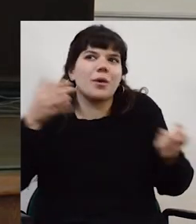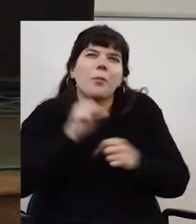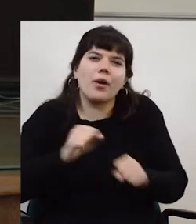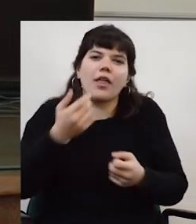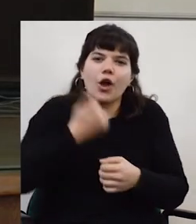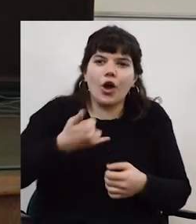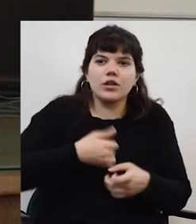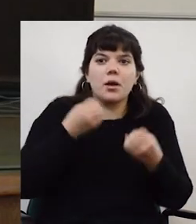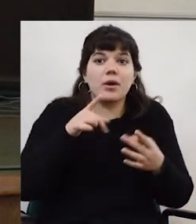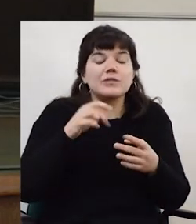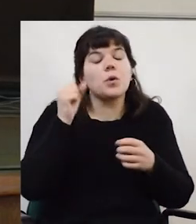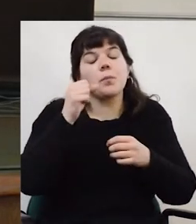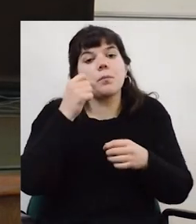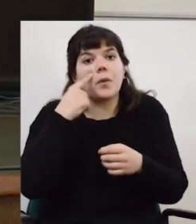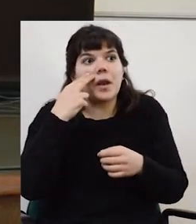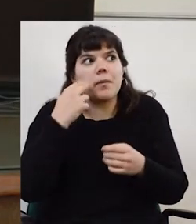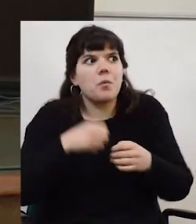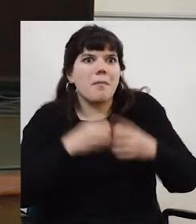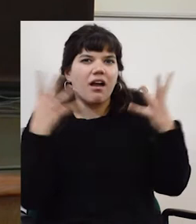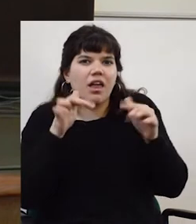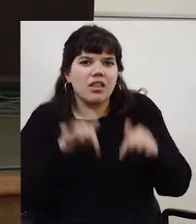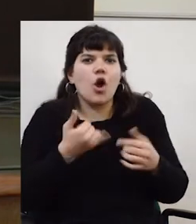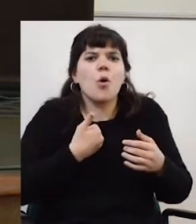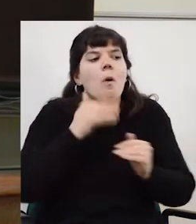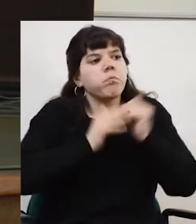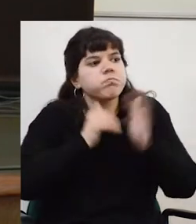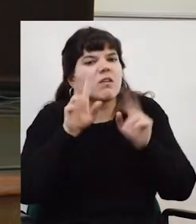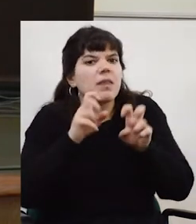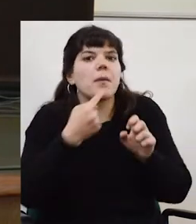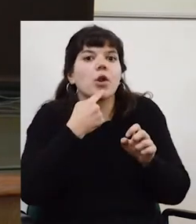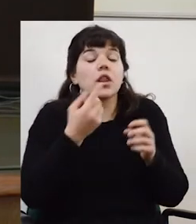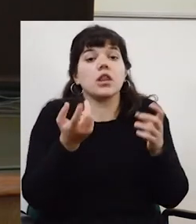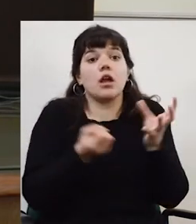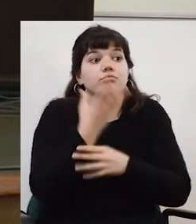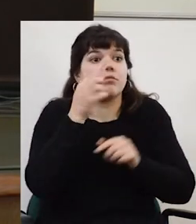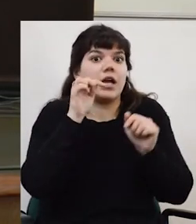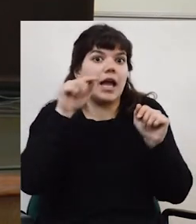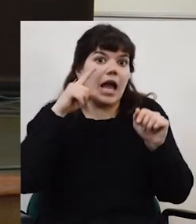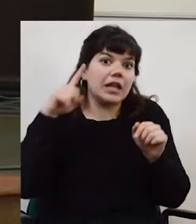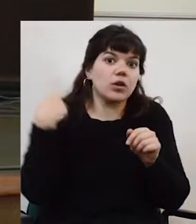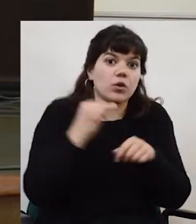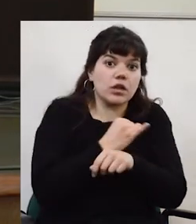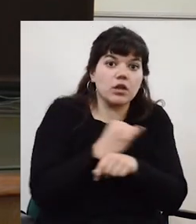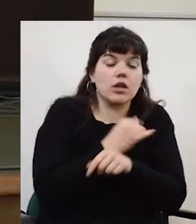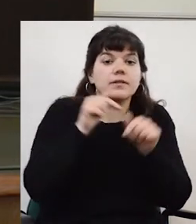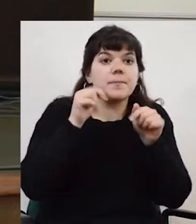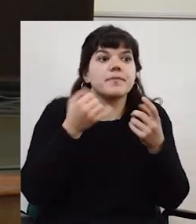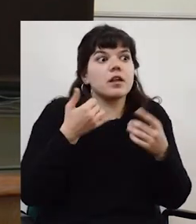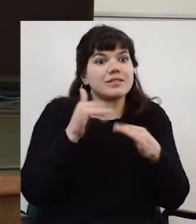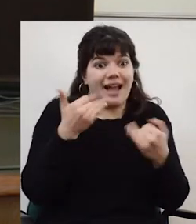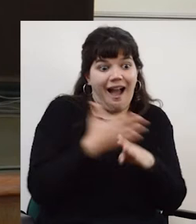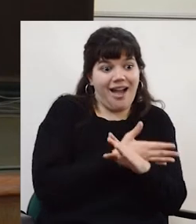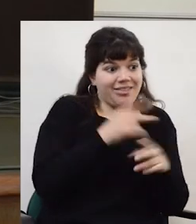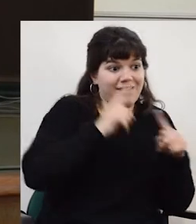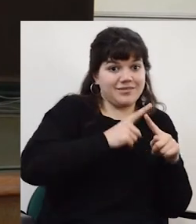ese es uno de los problemas grandes que tenemos, cómo construimos política institucional que al mismo tiempo permite equilibrar, consolidar lo que hoy